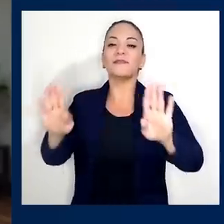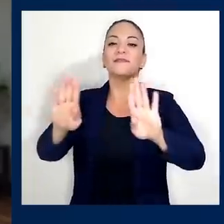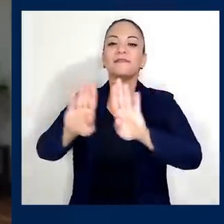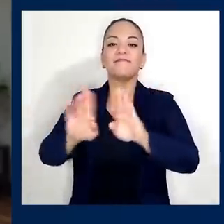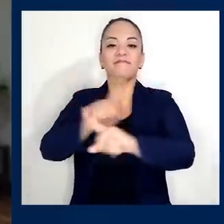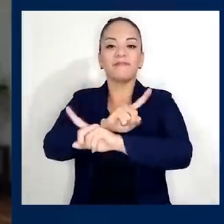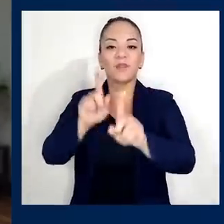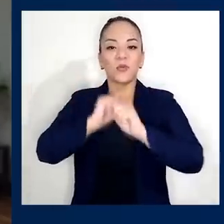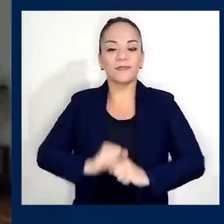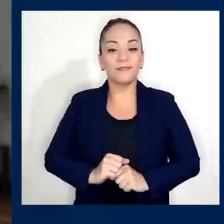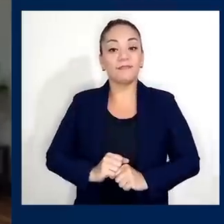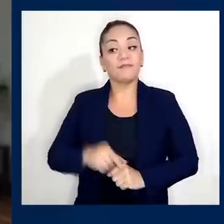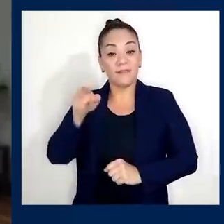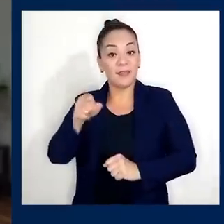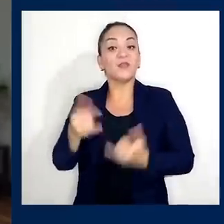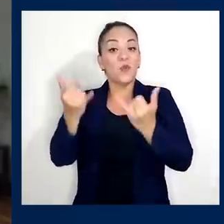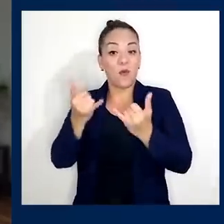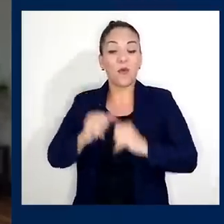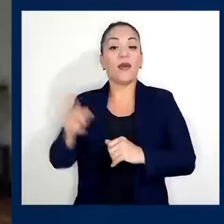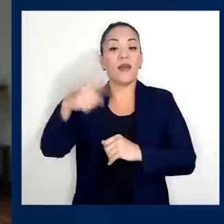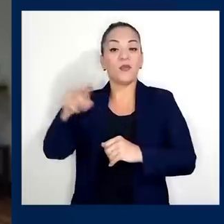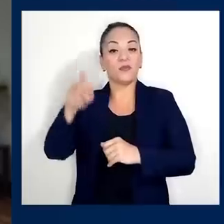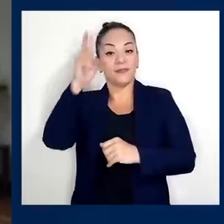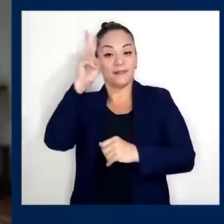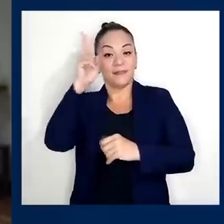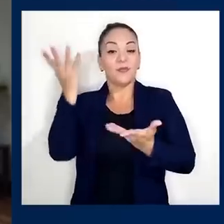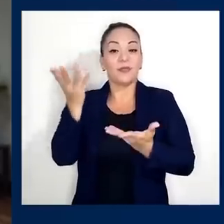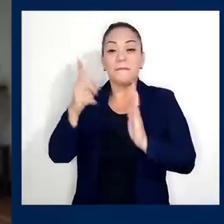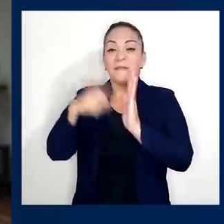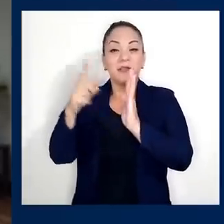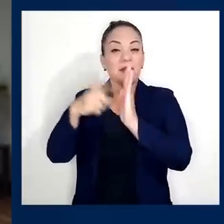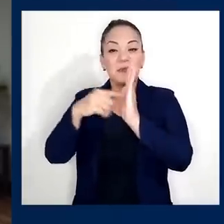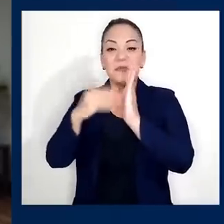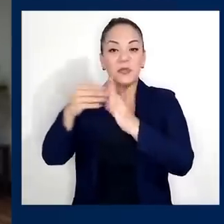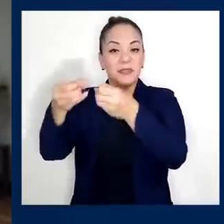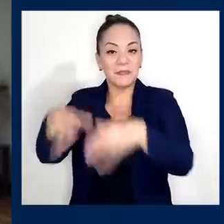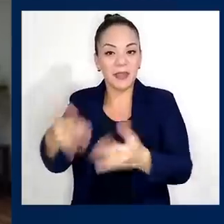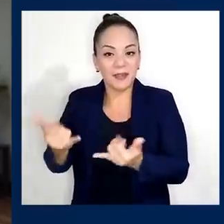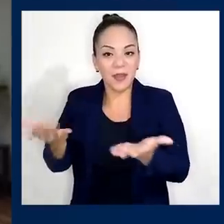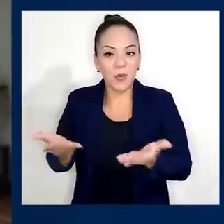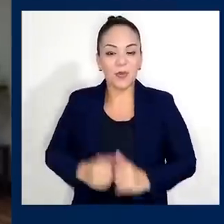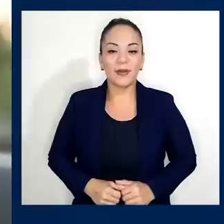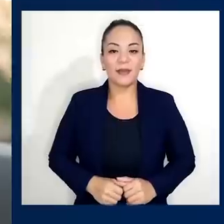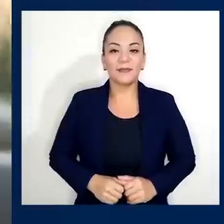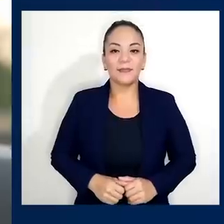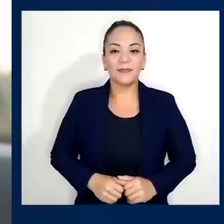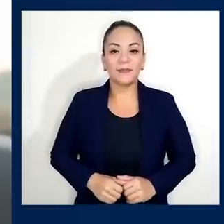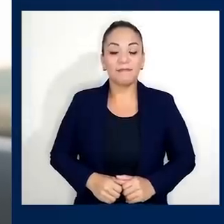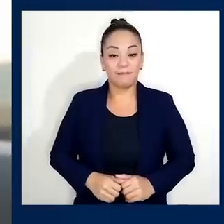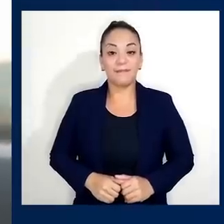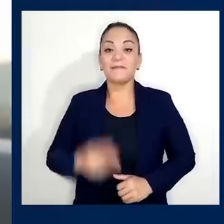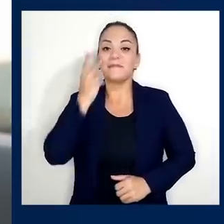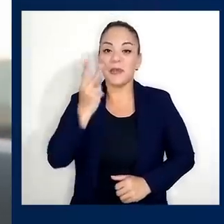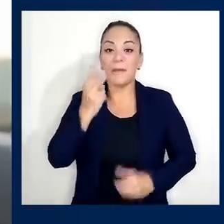por donde hoy en día se nos salen miles de miles de miles de millones. Vea, para